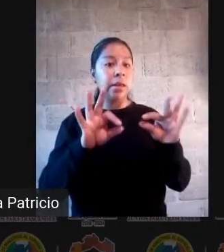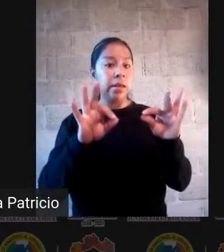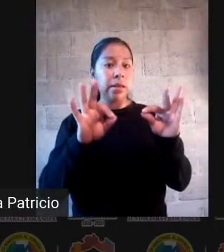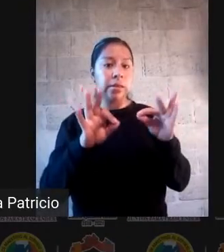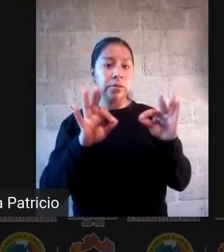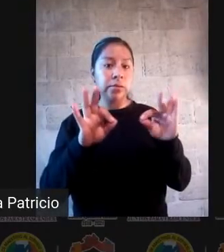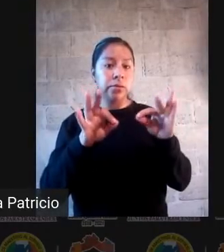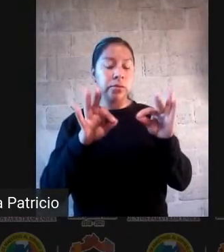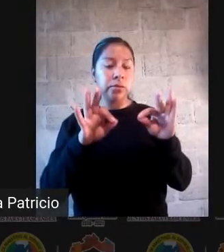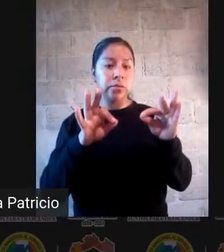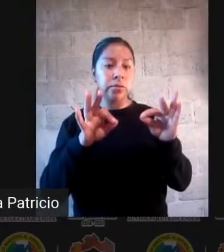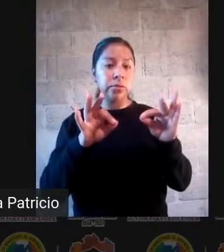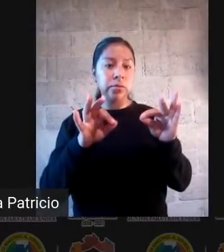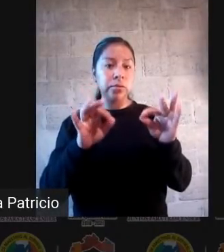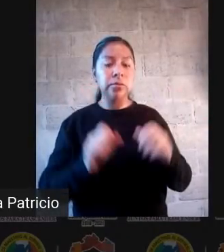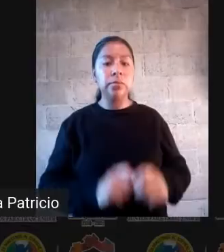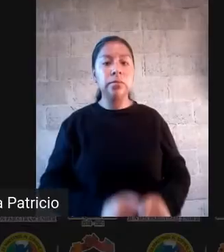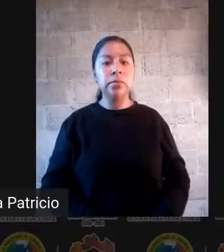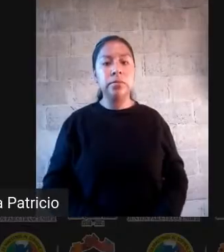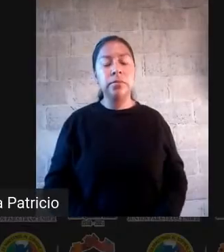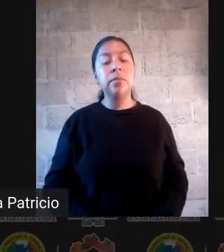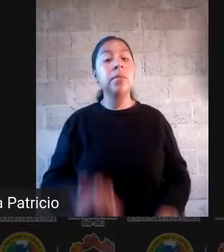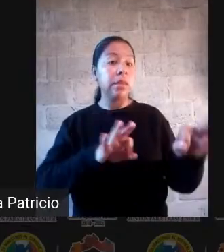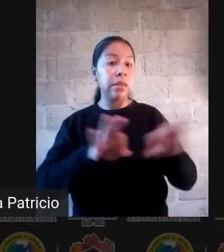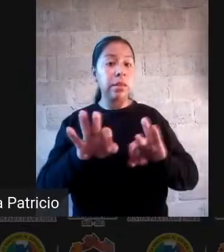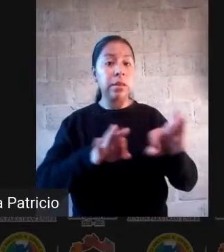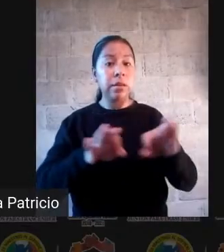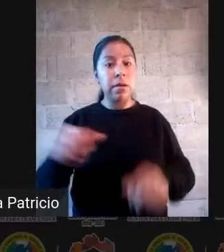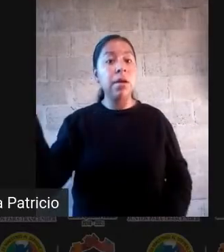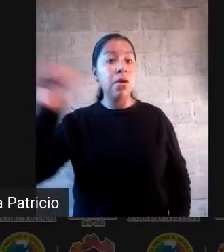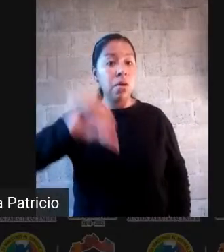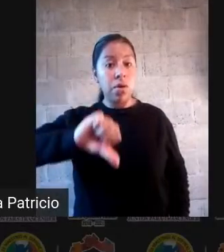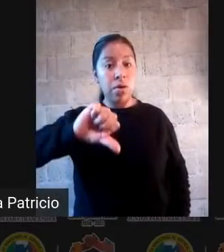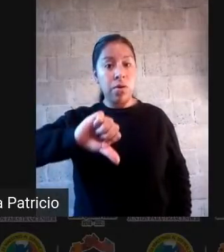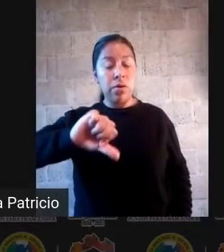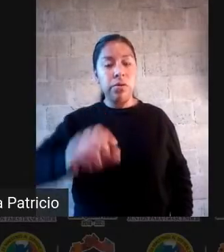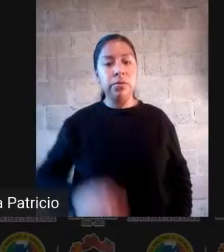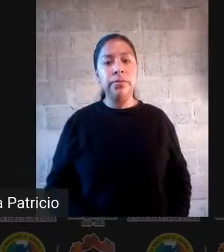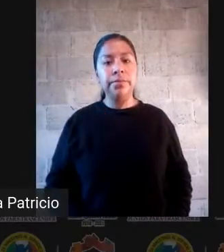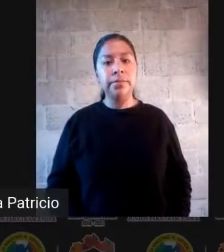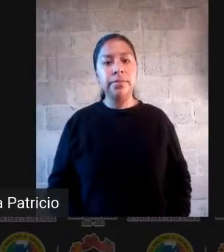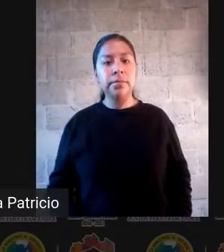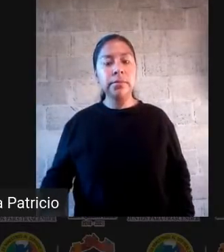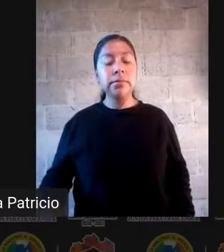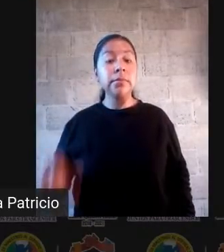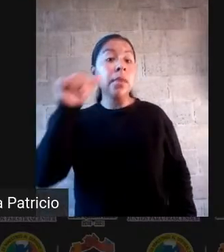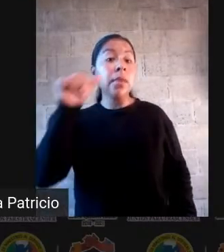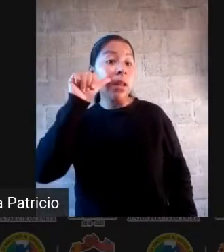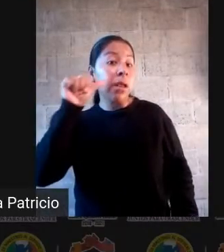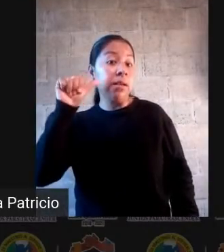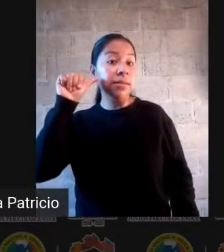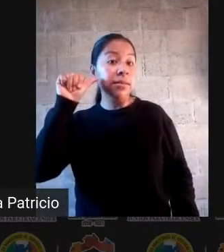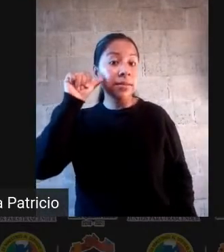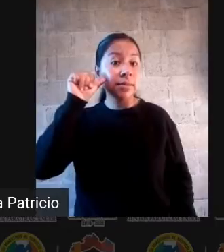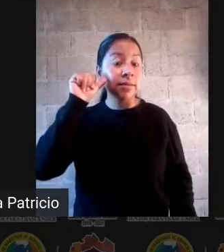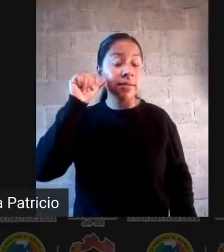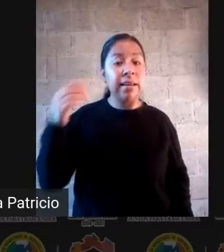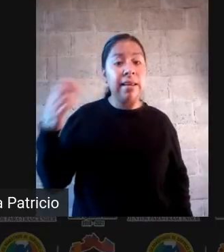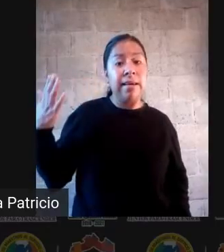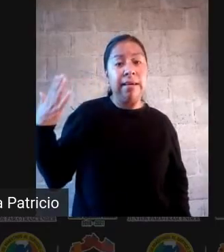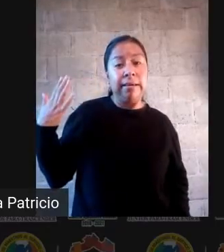si lo puedo compartir, porque sobre ese vamos a trabajar. Ayer vimos las características de la evaluación, si es cualitativa o si es